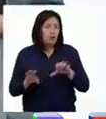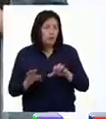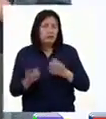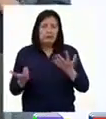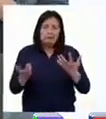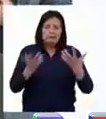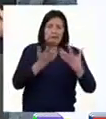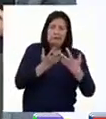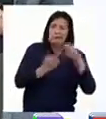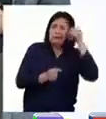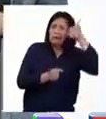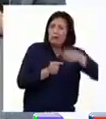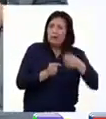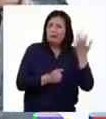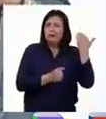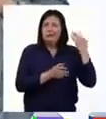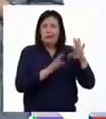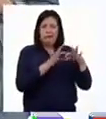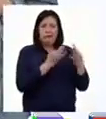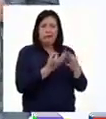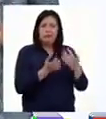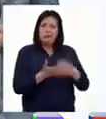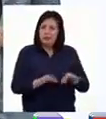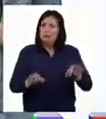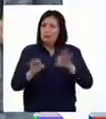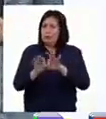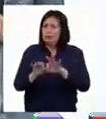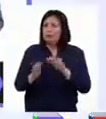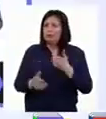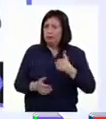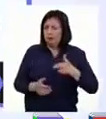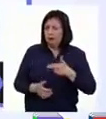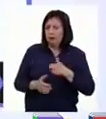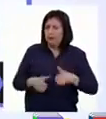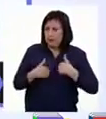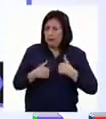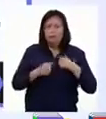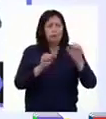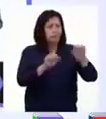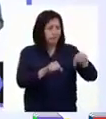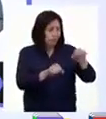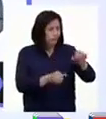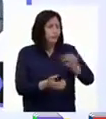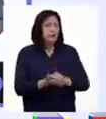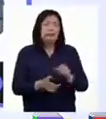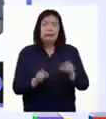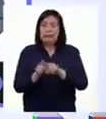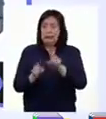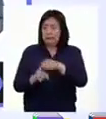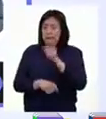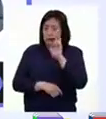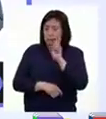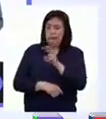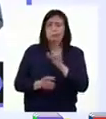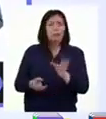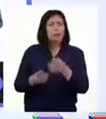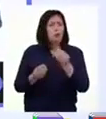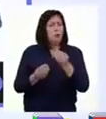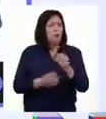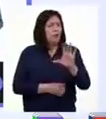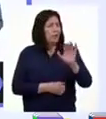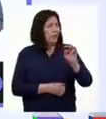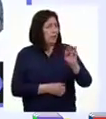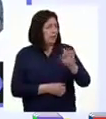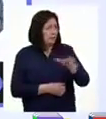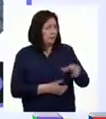relacionadas con recuerdos familiares que son significativos en nuestra vida. Así es, Pati. Y también lo vimos en cómo Camila